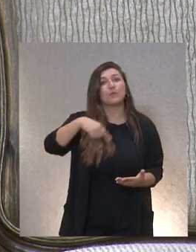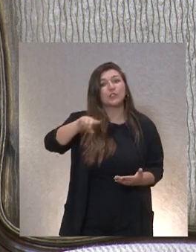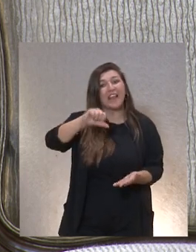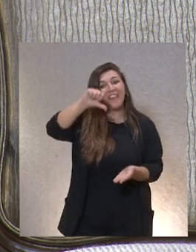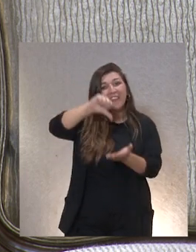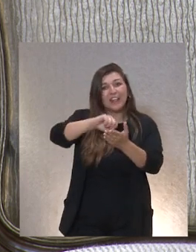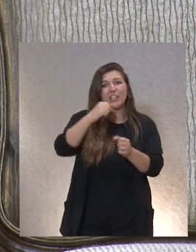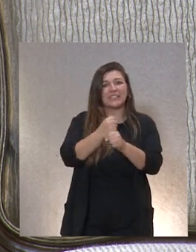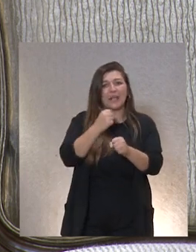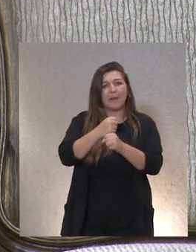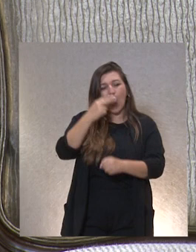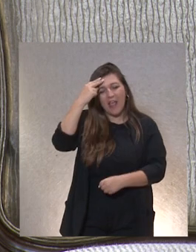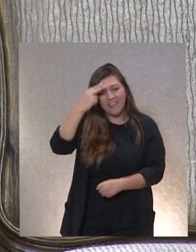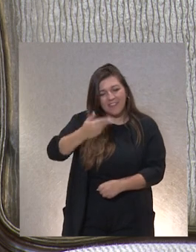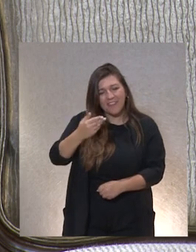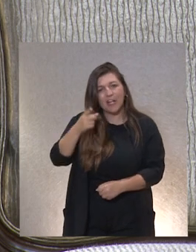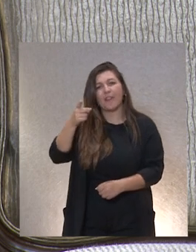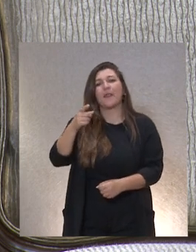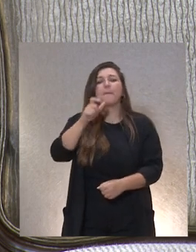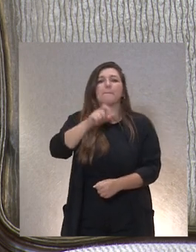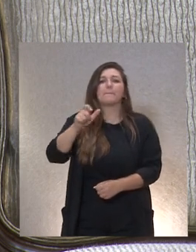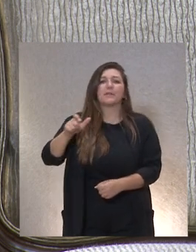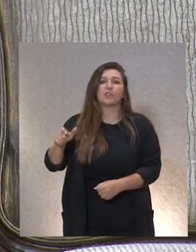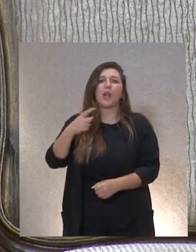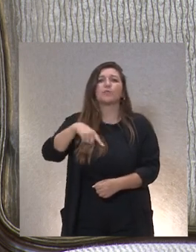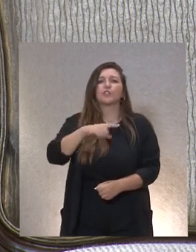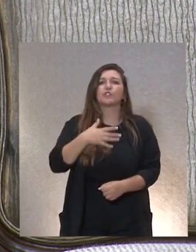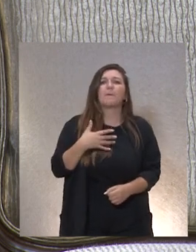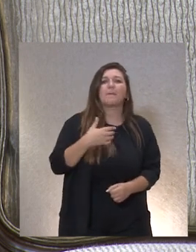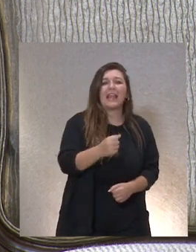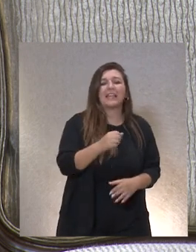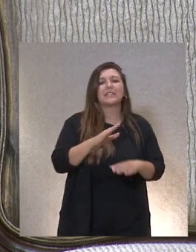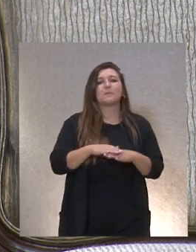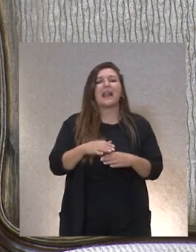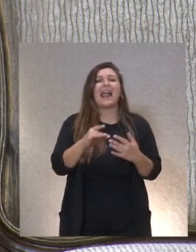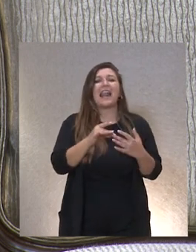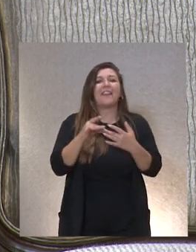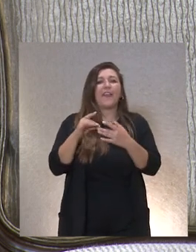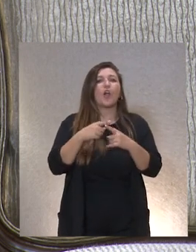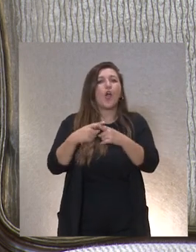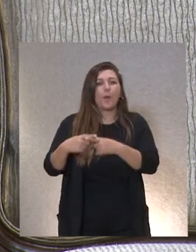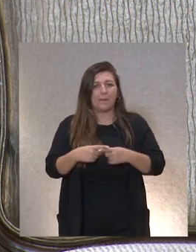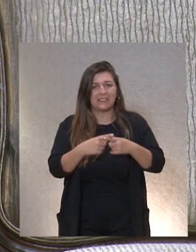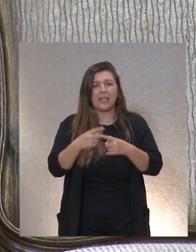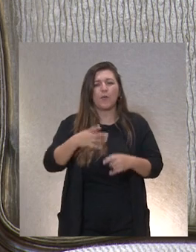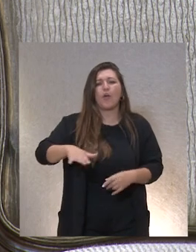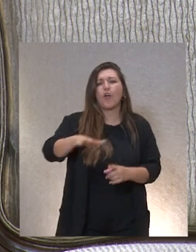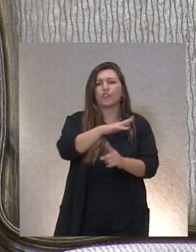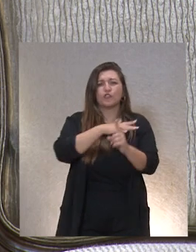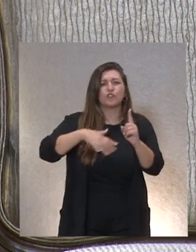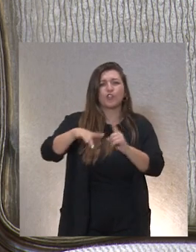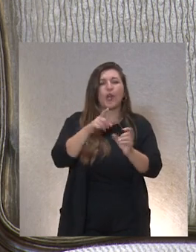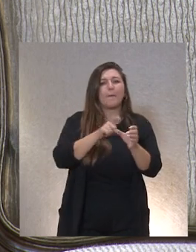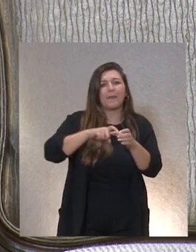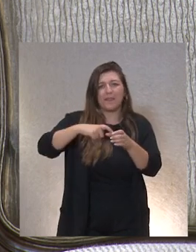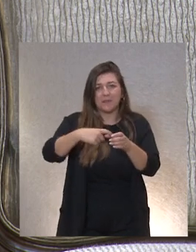personas. Han sido valientes para desarrollar un liderazgo compartido y lo han hecho en un entorno participativo. Y en ese